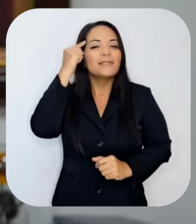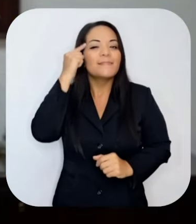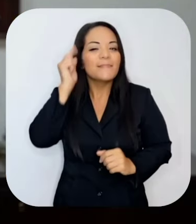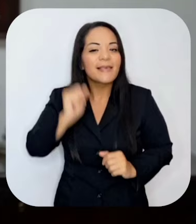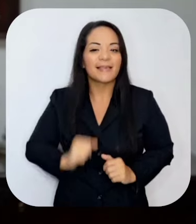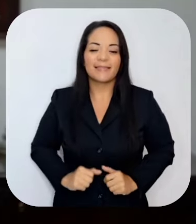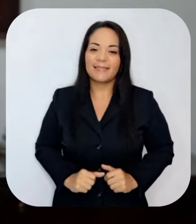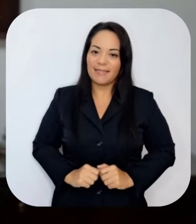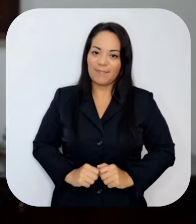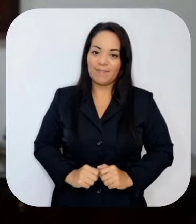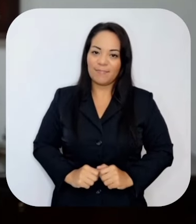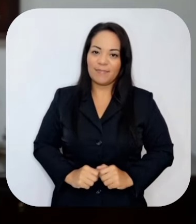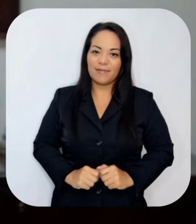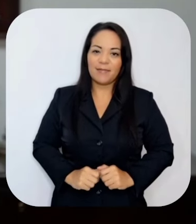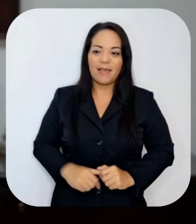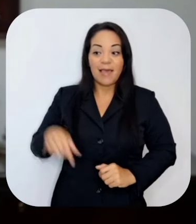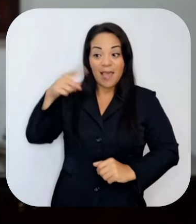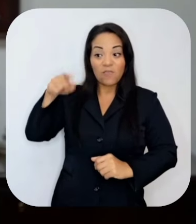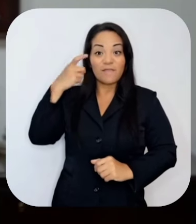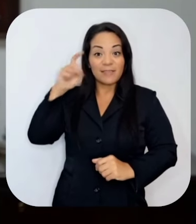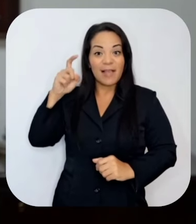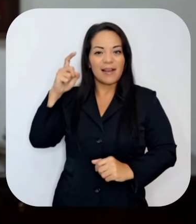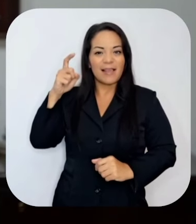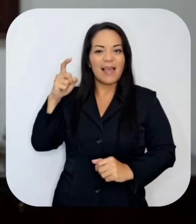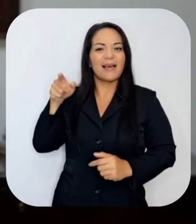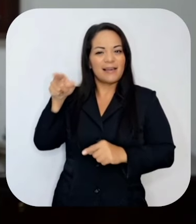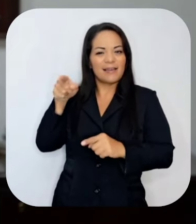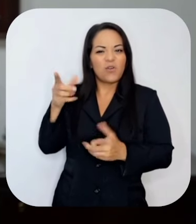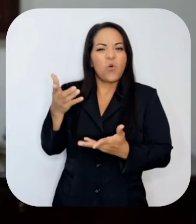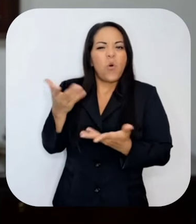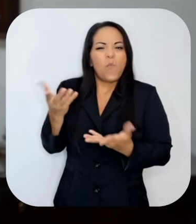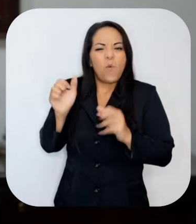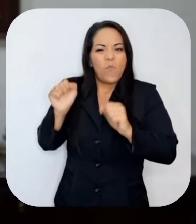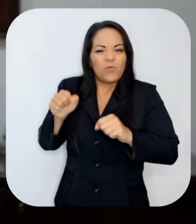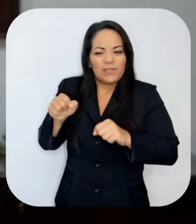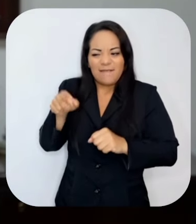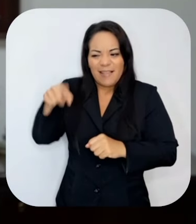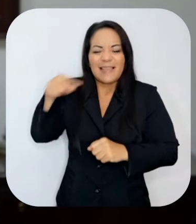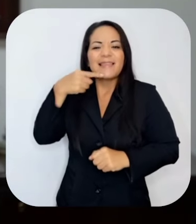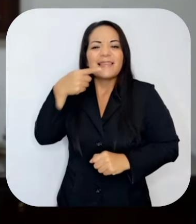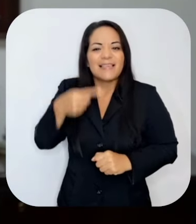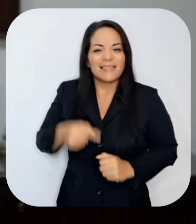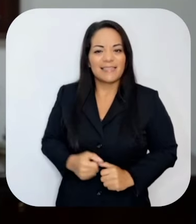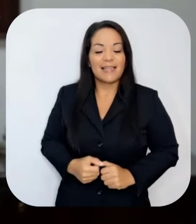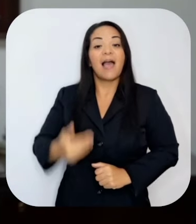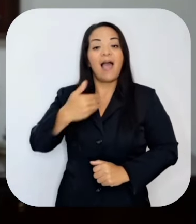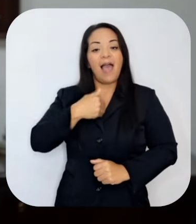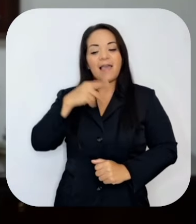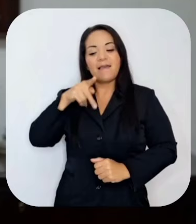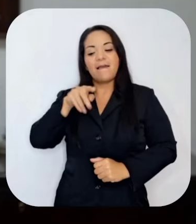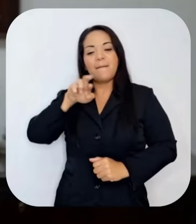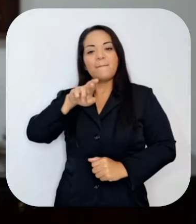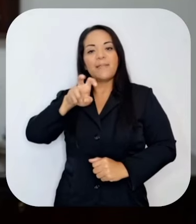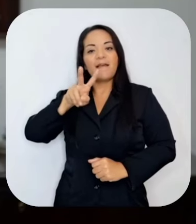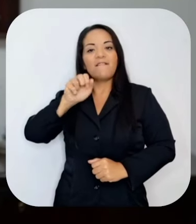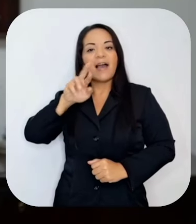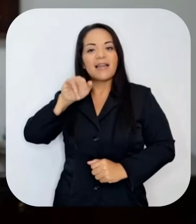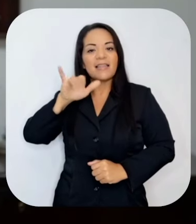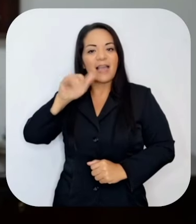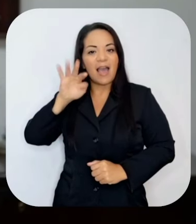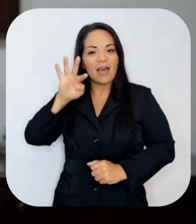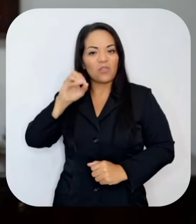caso. ¿Cómo es posible que la Fiscalía argumente que hay prevaricato si la